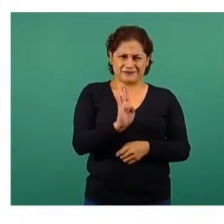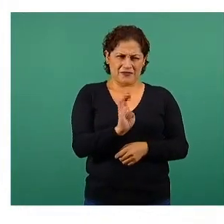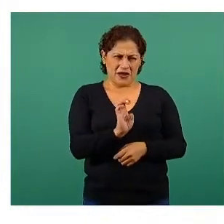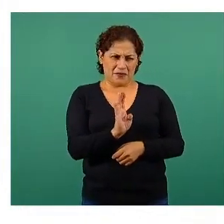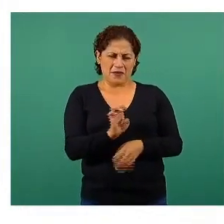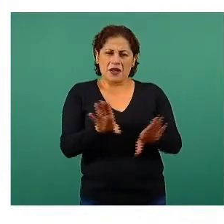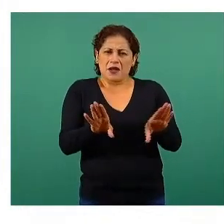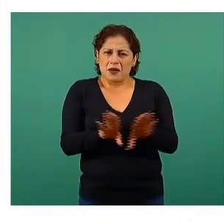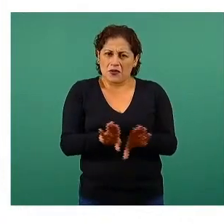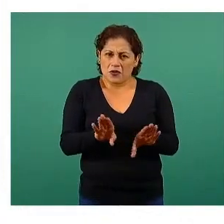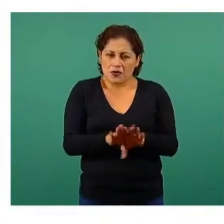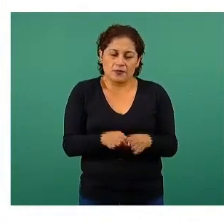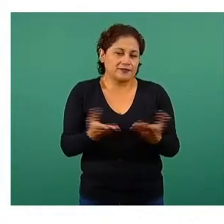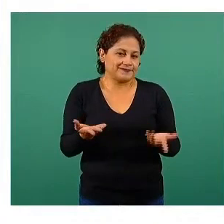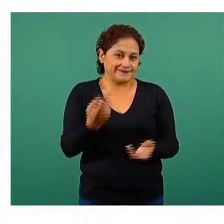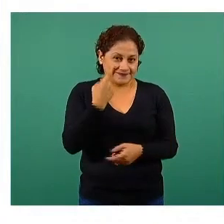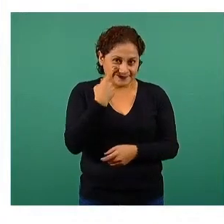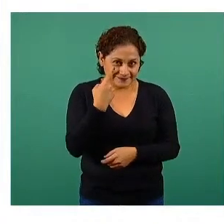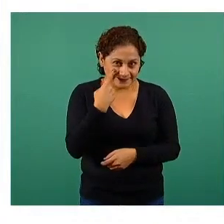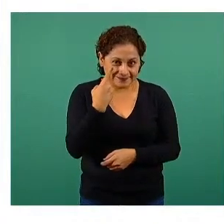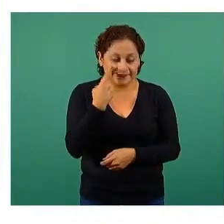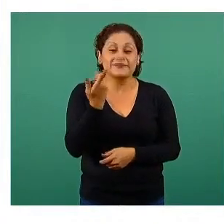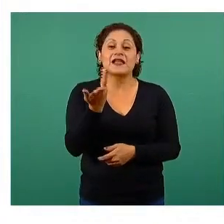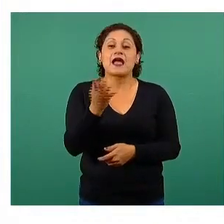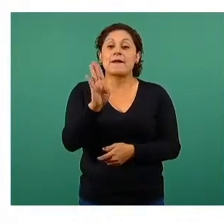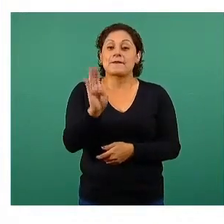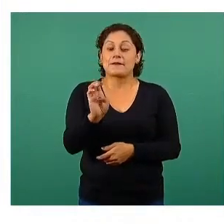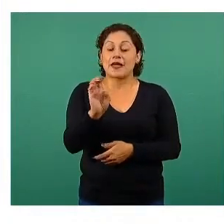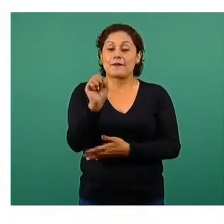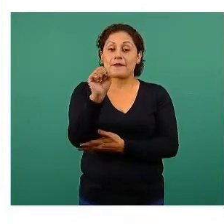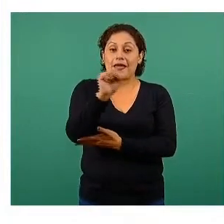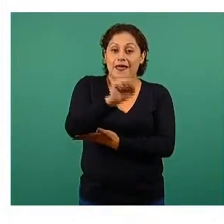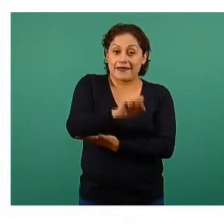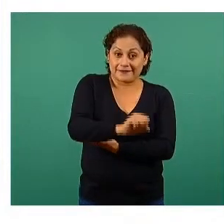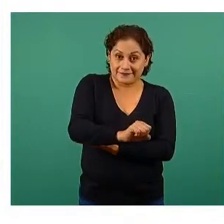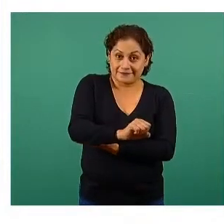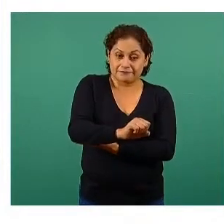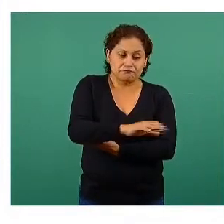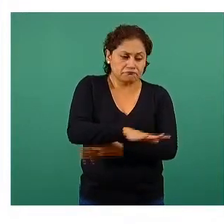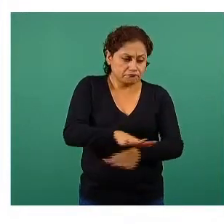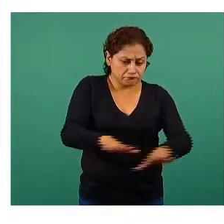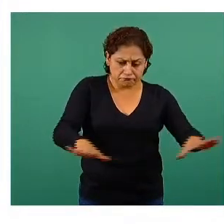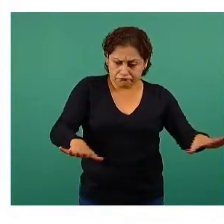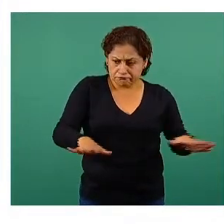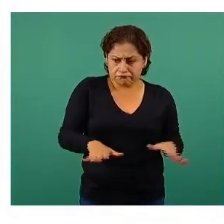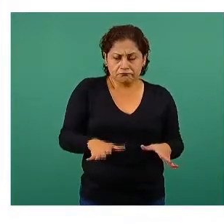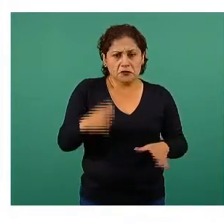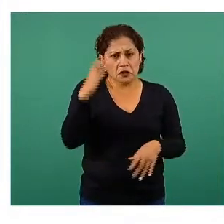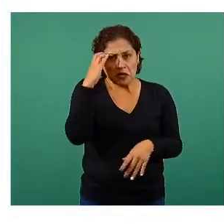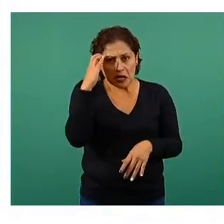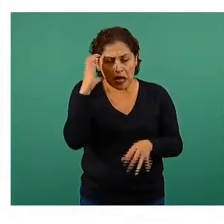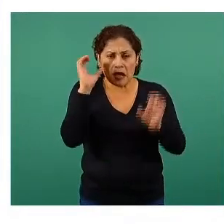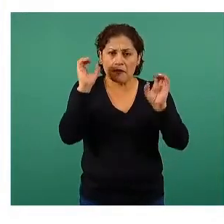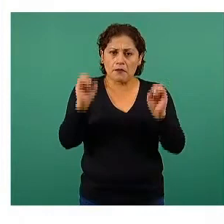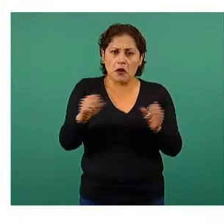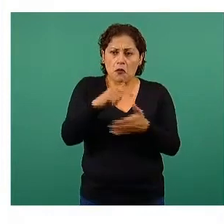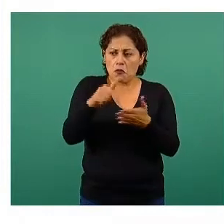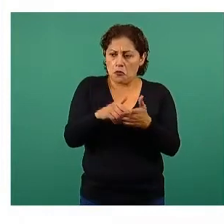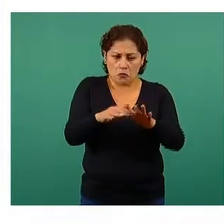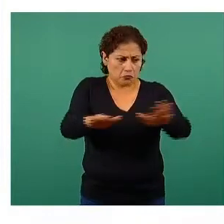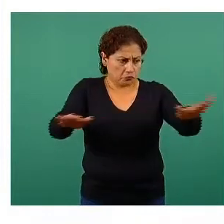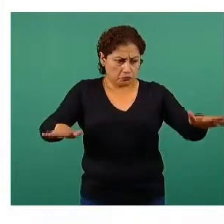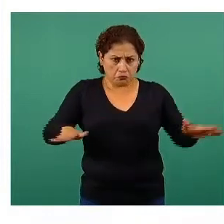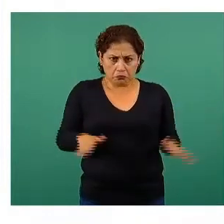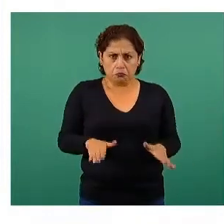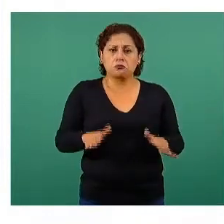Pues fácil, lo ponemos boca abajo, en la cama, un espacio donde pueda y los